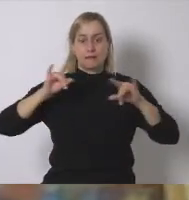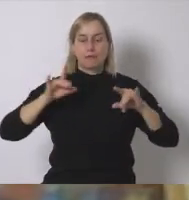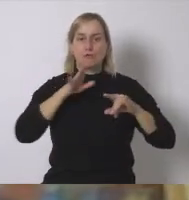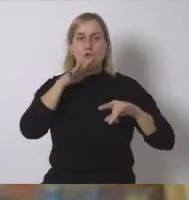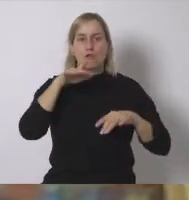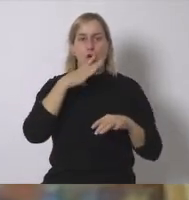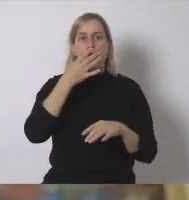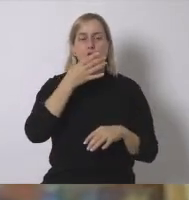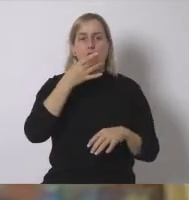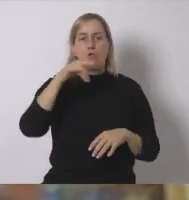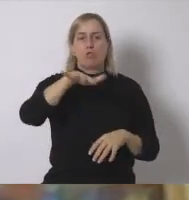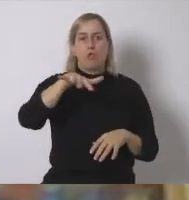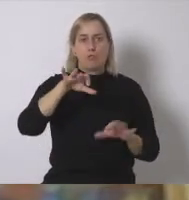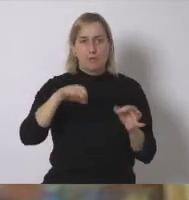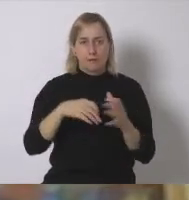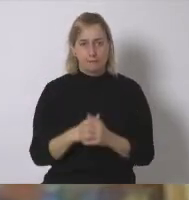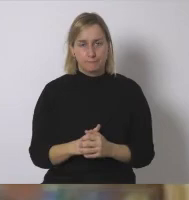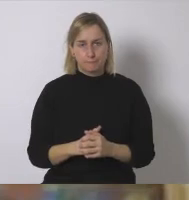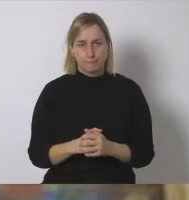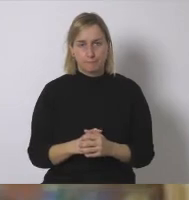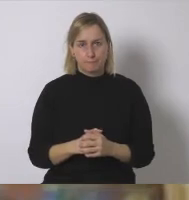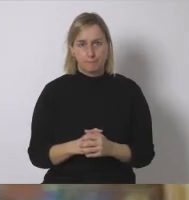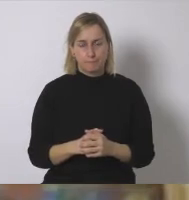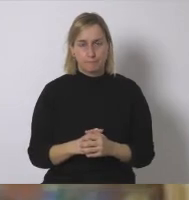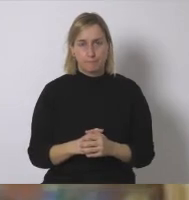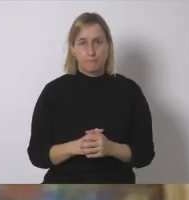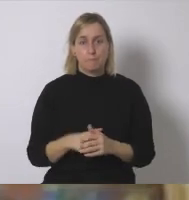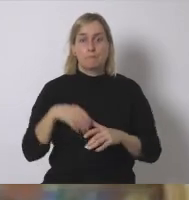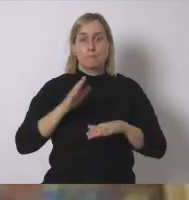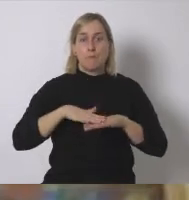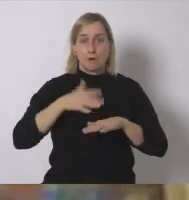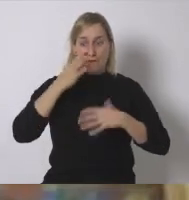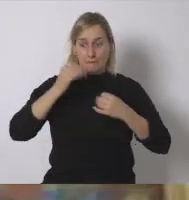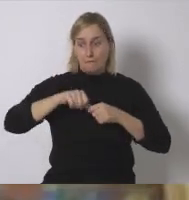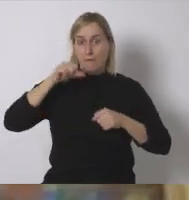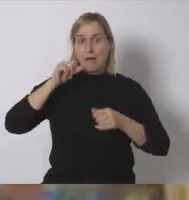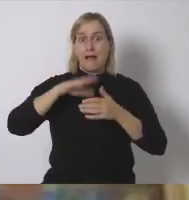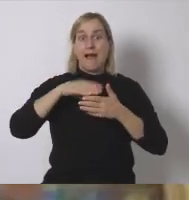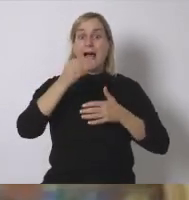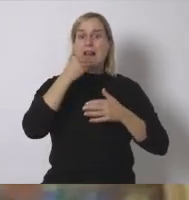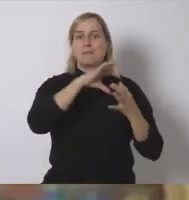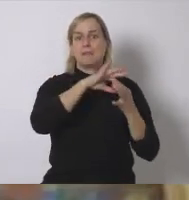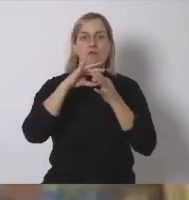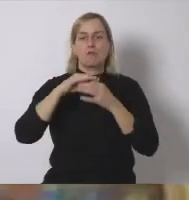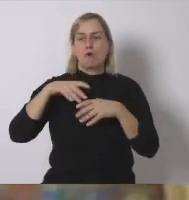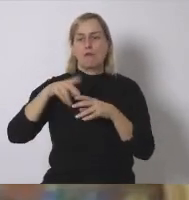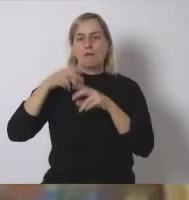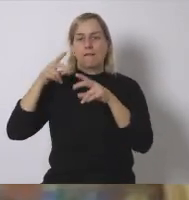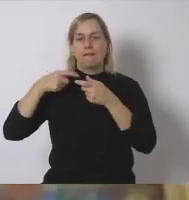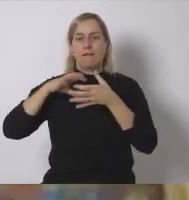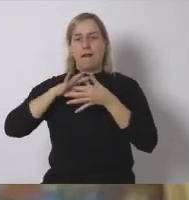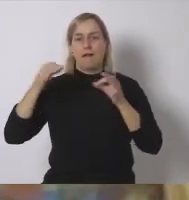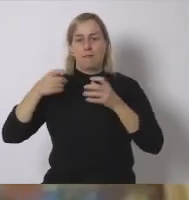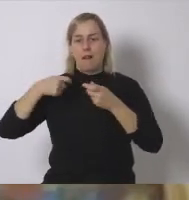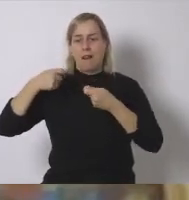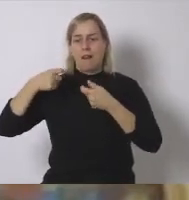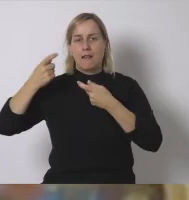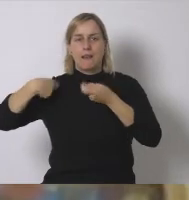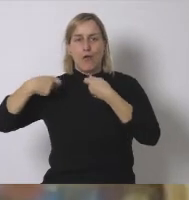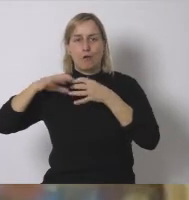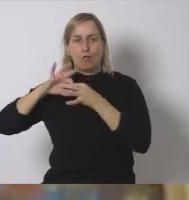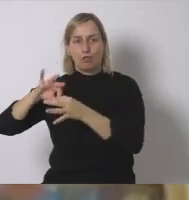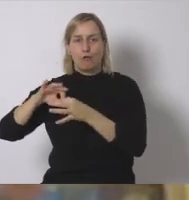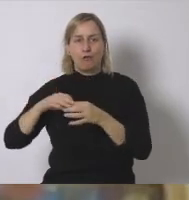tampoco nos dijeron que de la alimentación se haría una mercancía que de los alimentos se buscaría